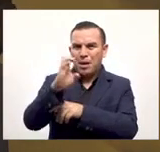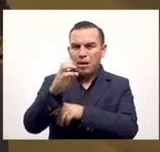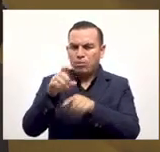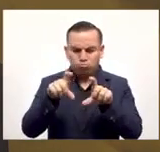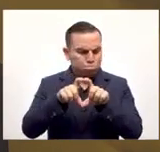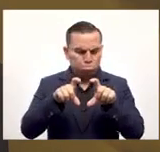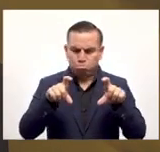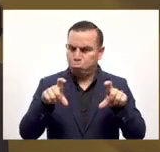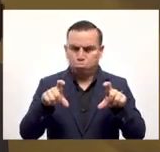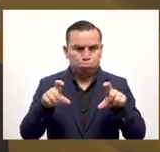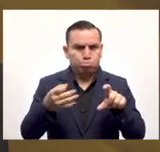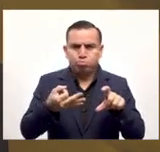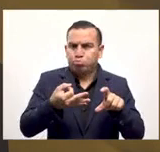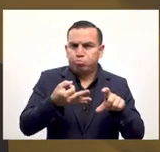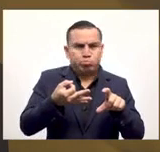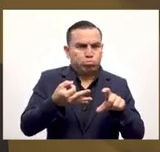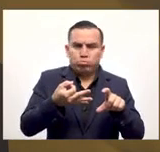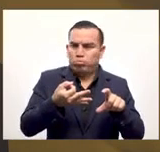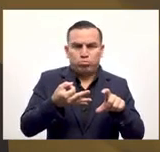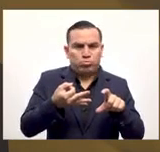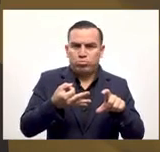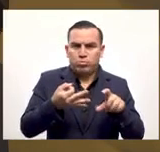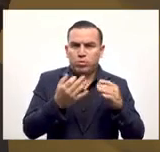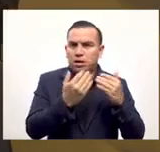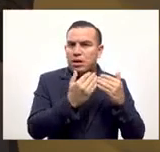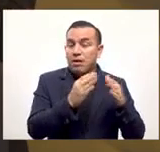tiene papel moneda no tiene